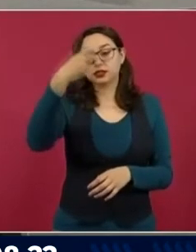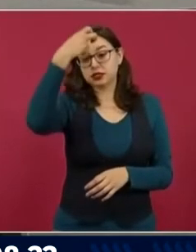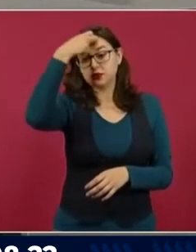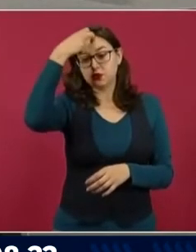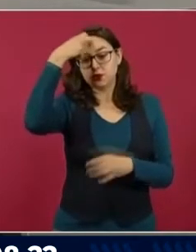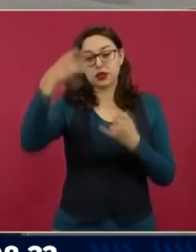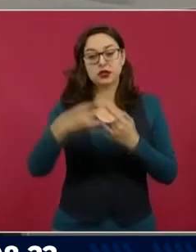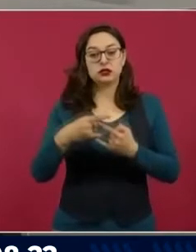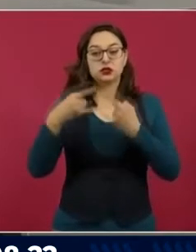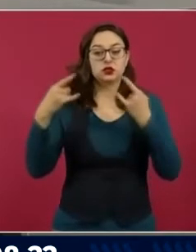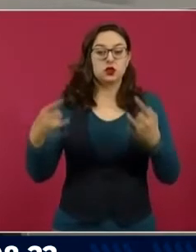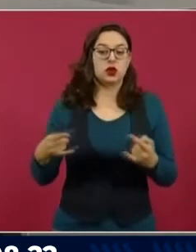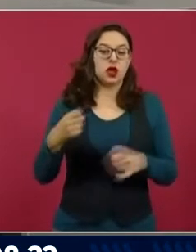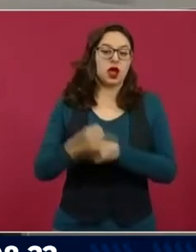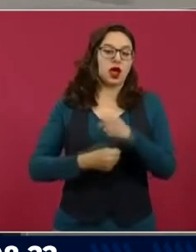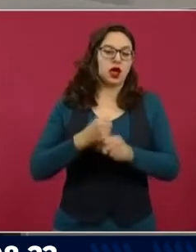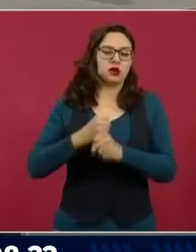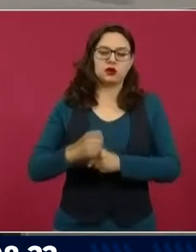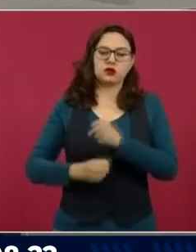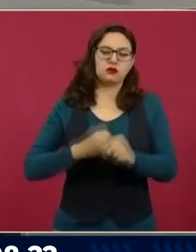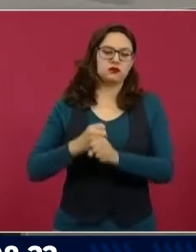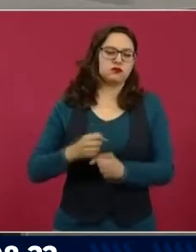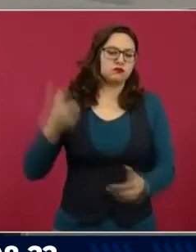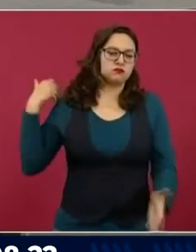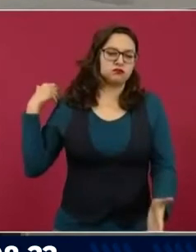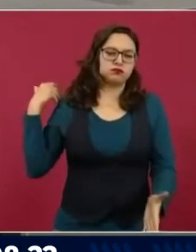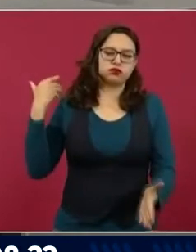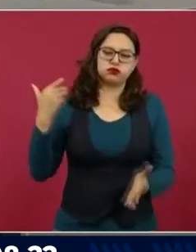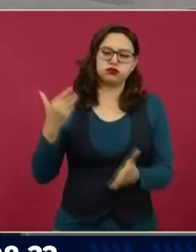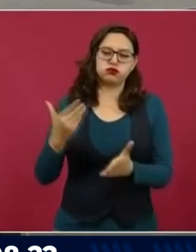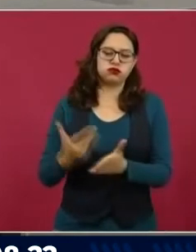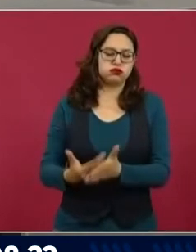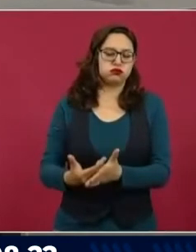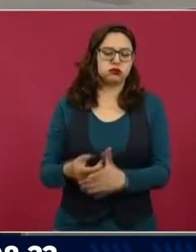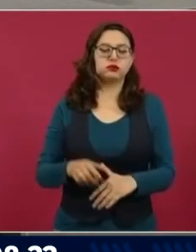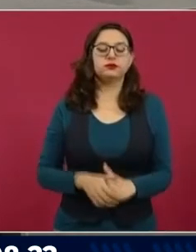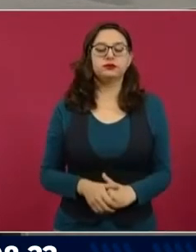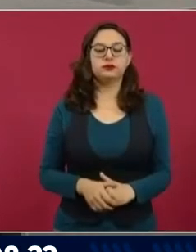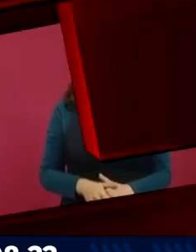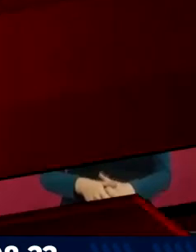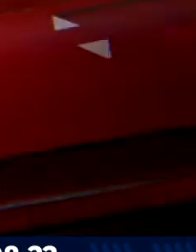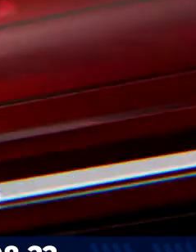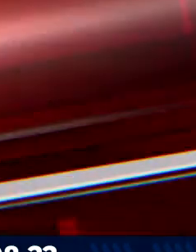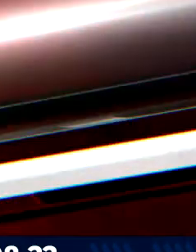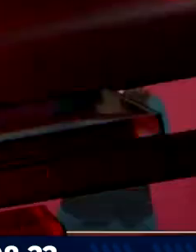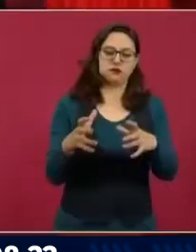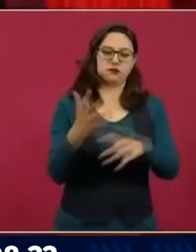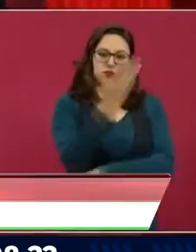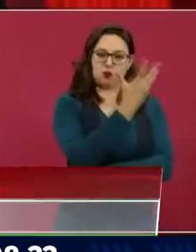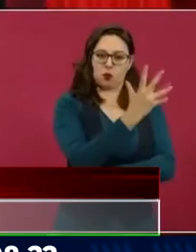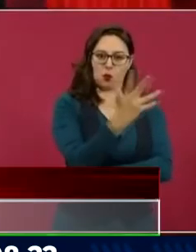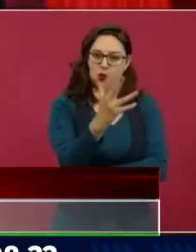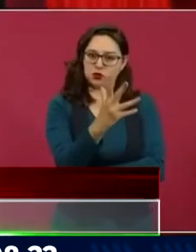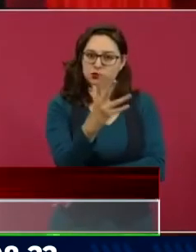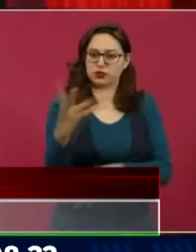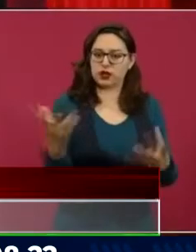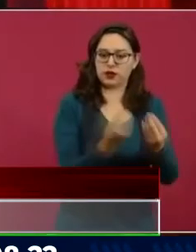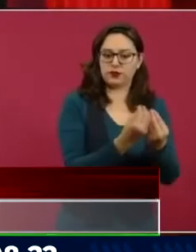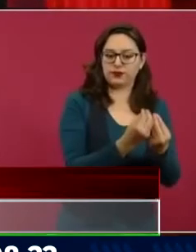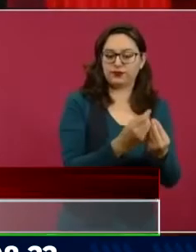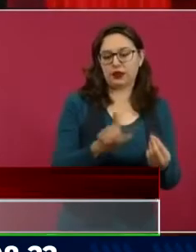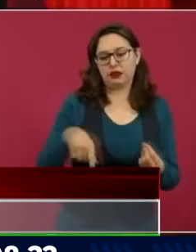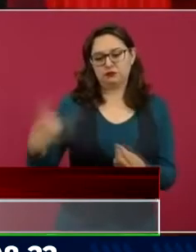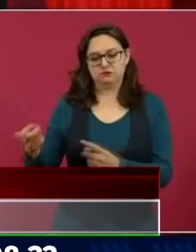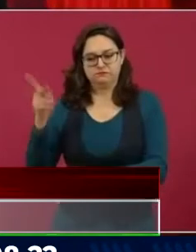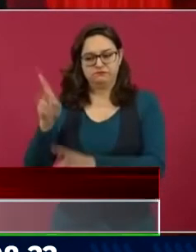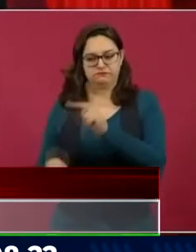emitirá una convocatoria para crear un pabellón denominado naturaleza y cultura. La ciudad de México hoy tiene